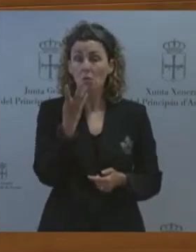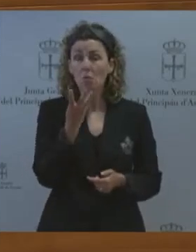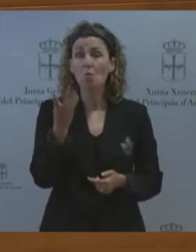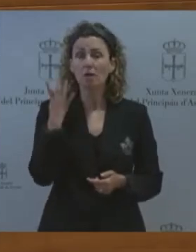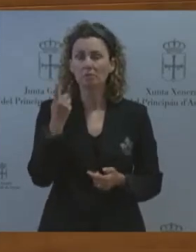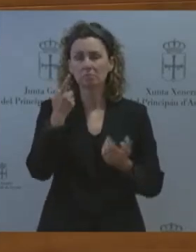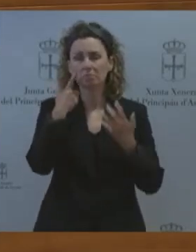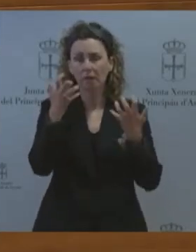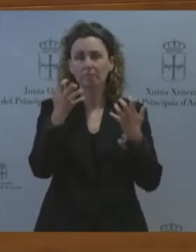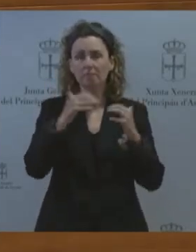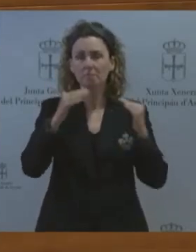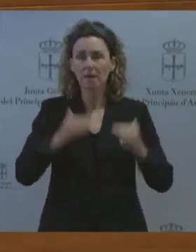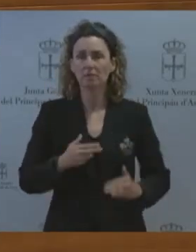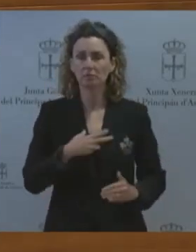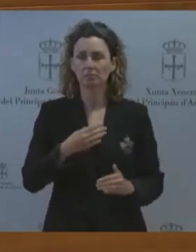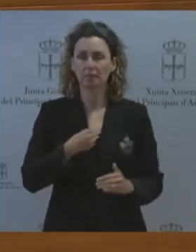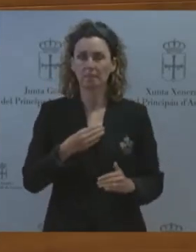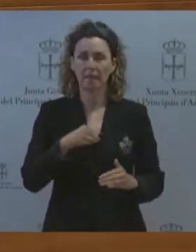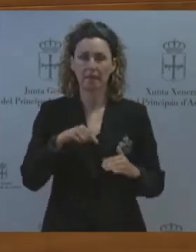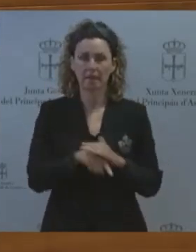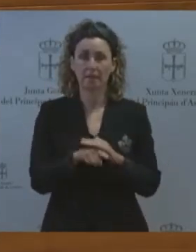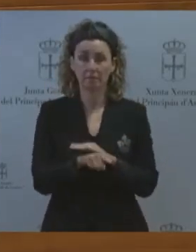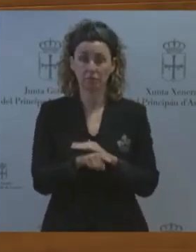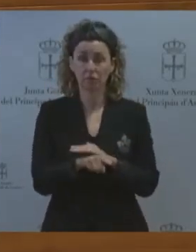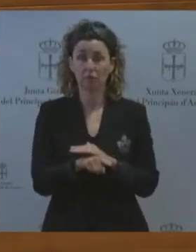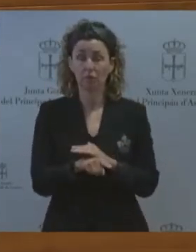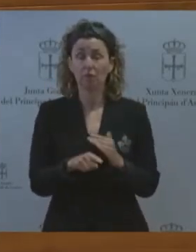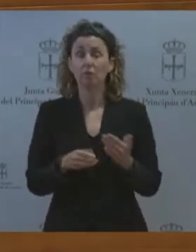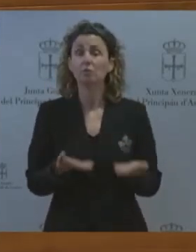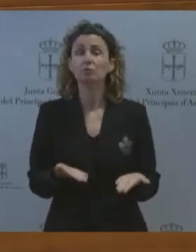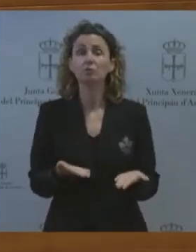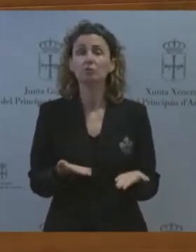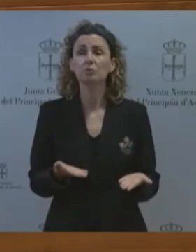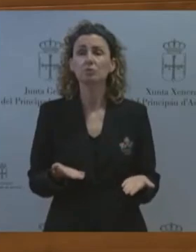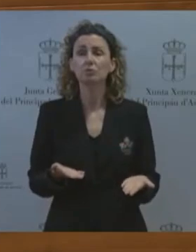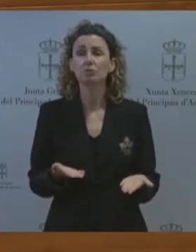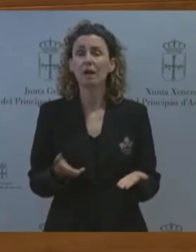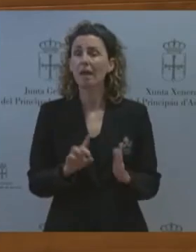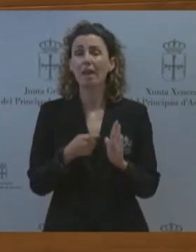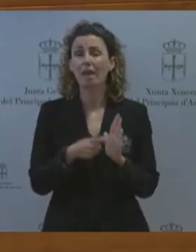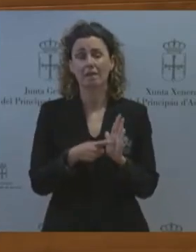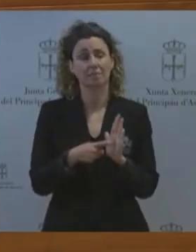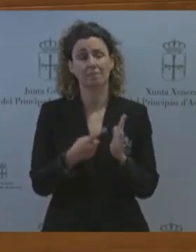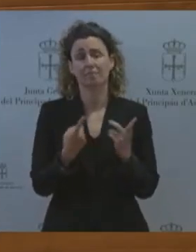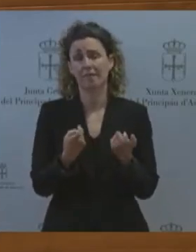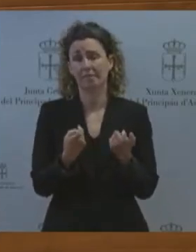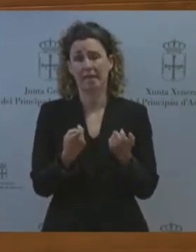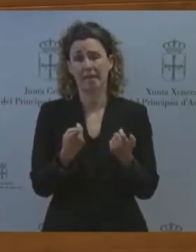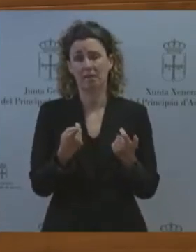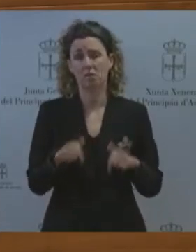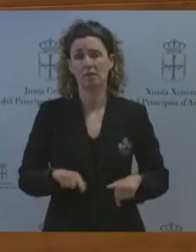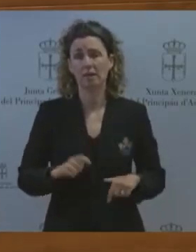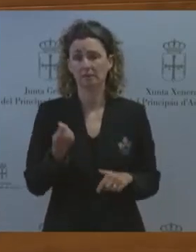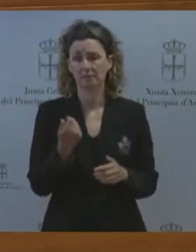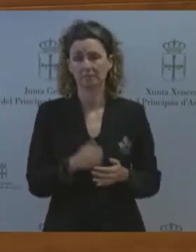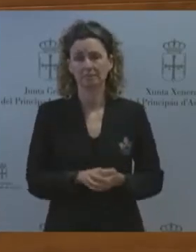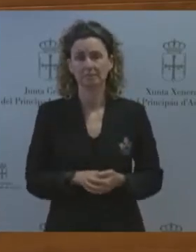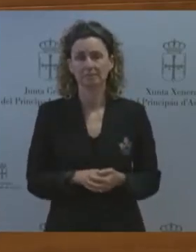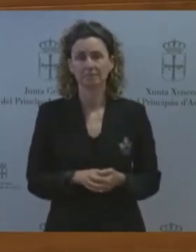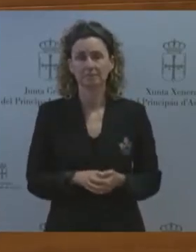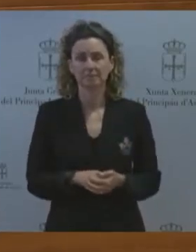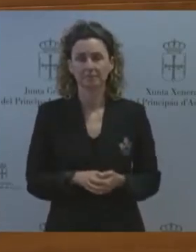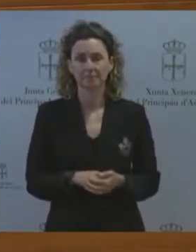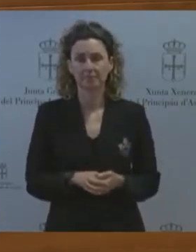administrativas urgentes se ha demostrado a todas luces insuficiente para lograrlo le planteamos adoptar una regla muy europea